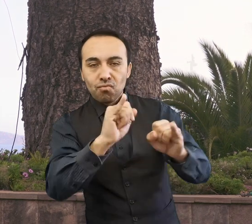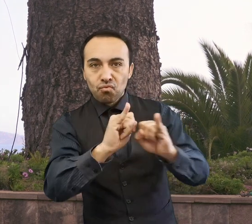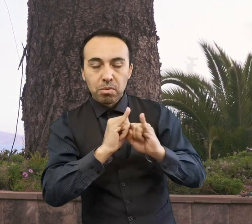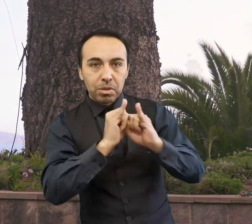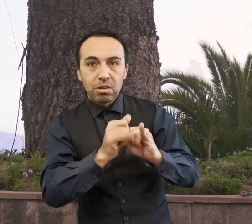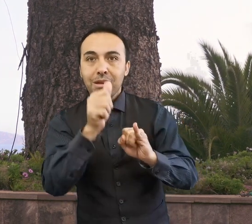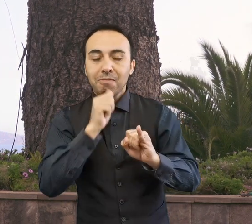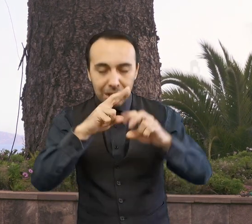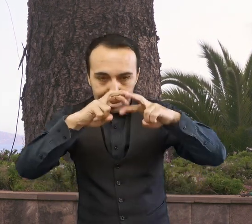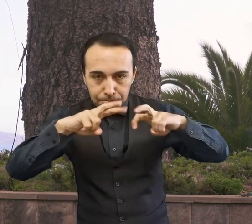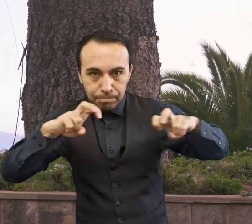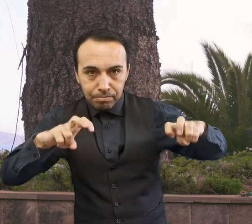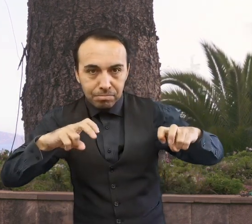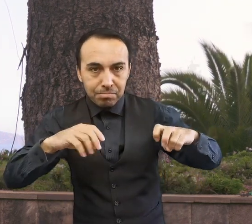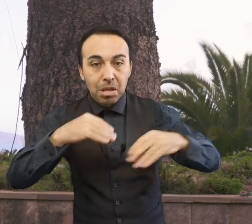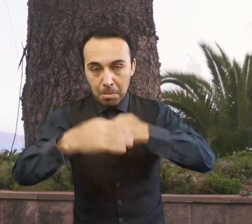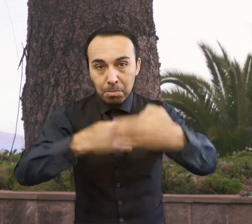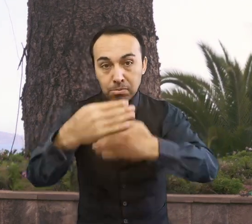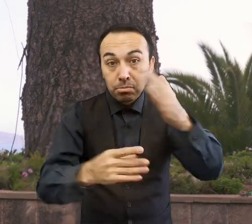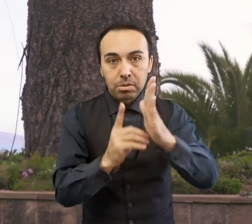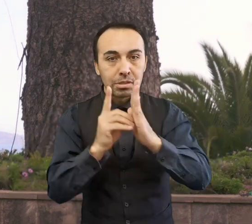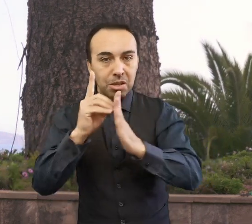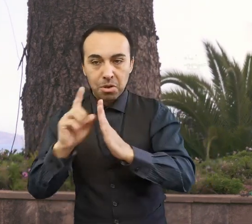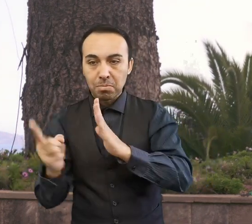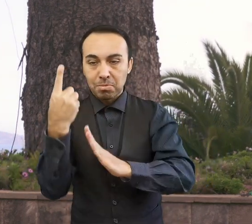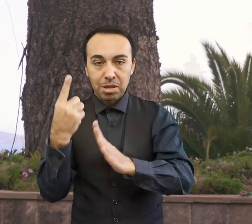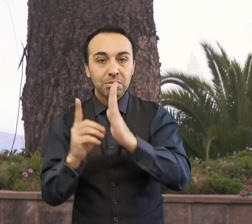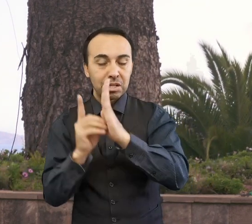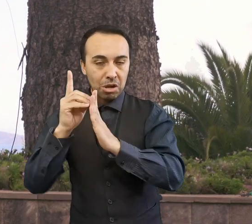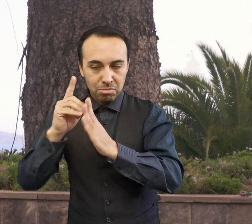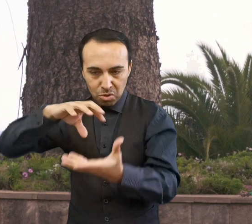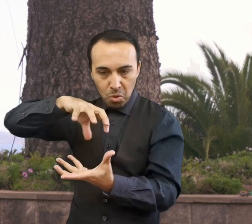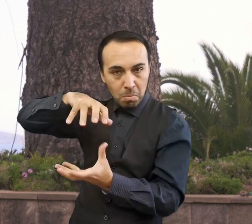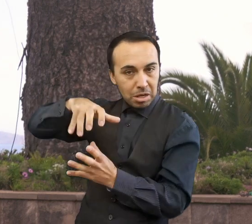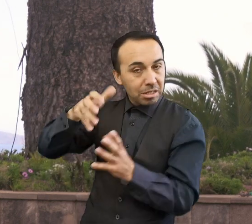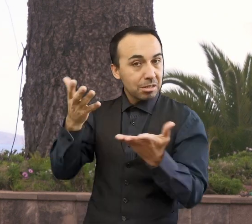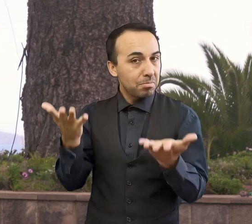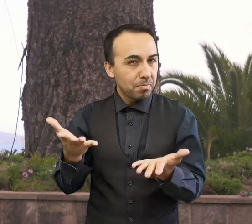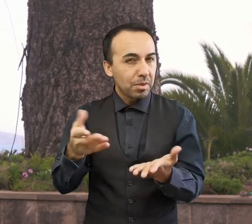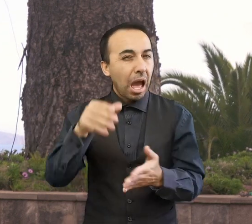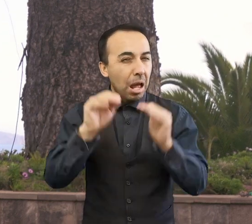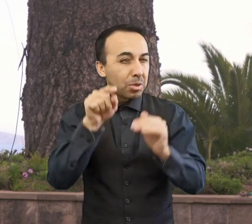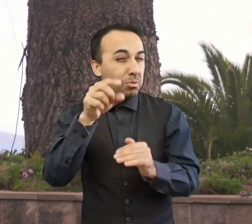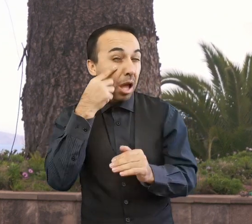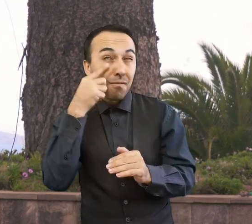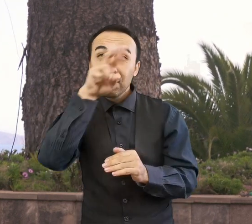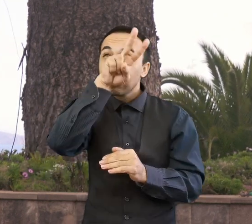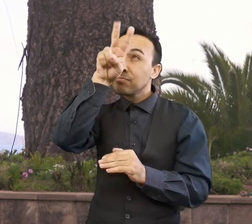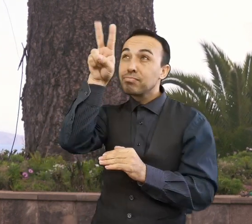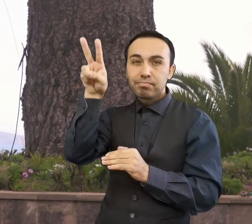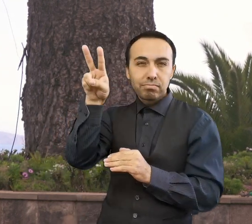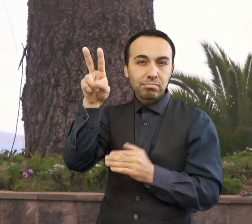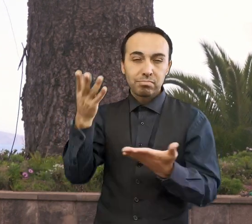de información sobre los procesos que ocurrieron durante la creación de los primeros planetes imanes. Seguramente has oído hablar sobre